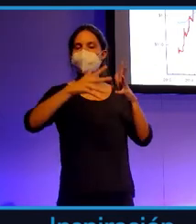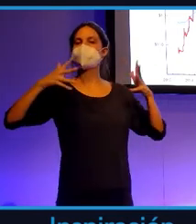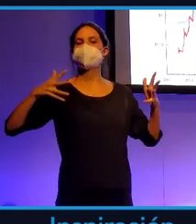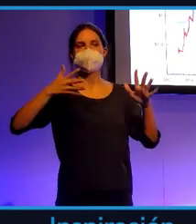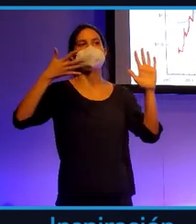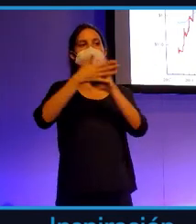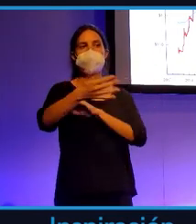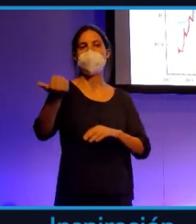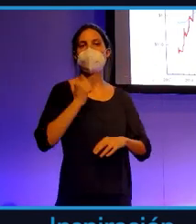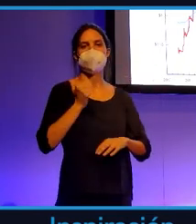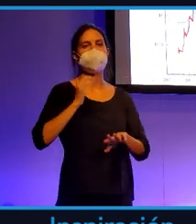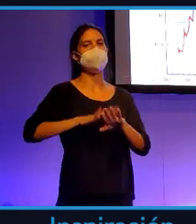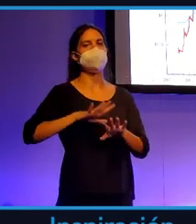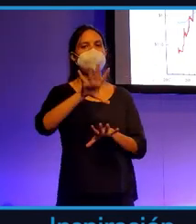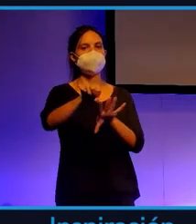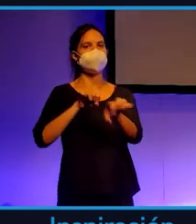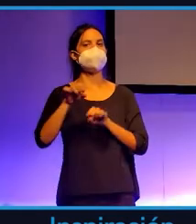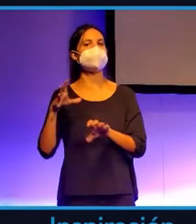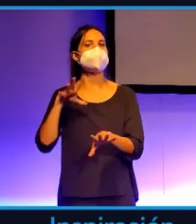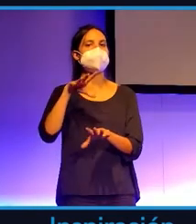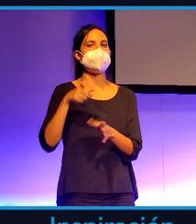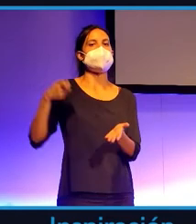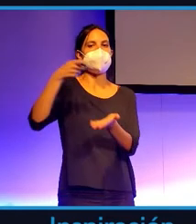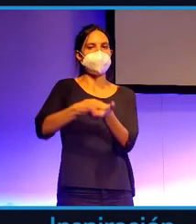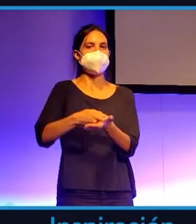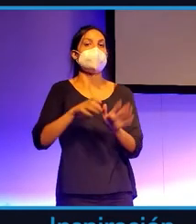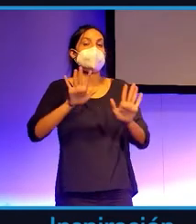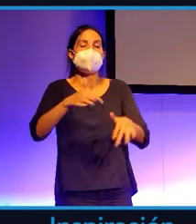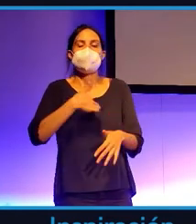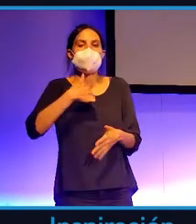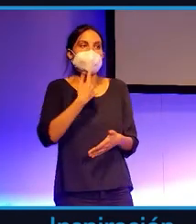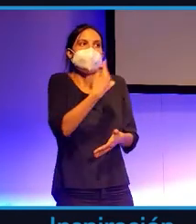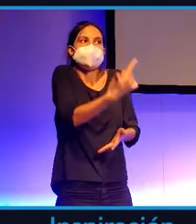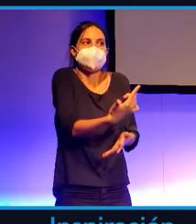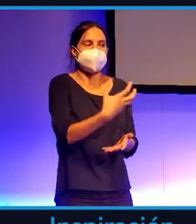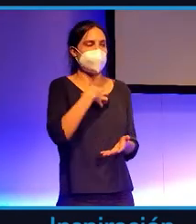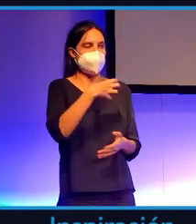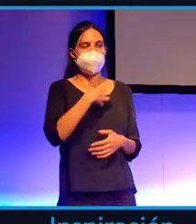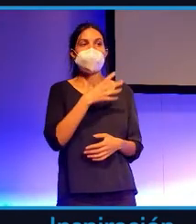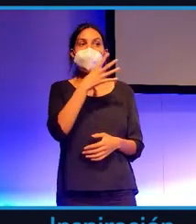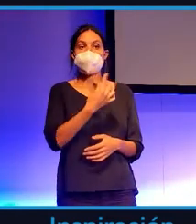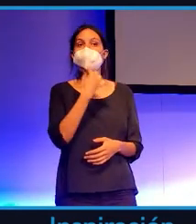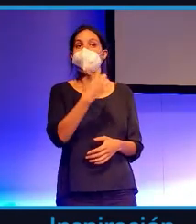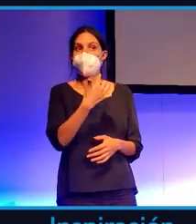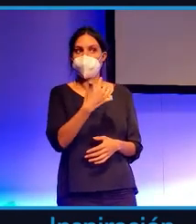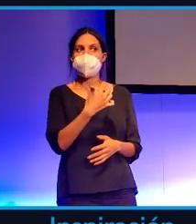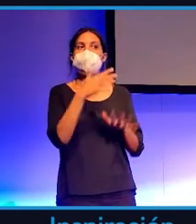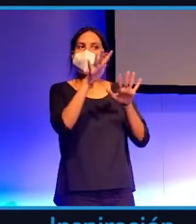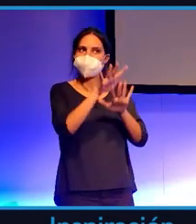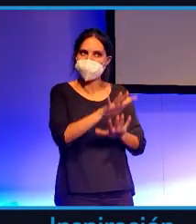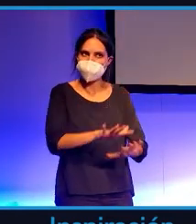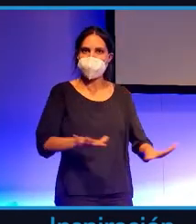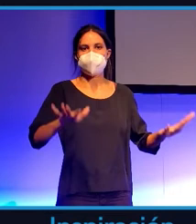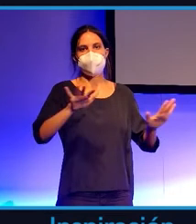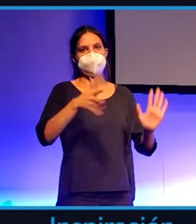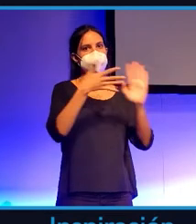oportunidad de inversión que son cosas que no puedo decir. Por eso digo que hay que ir muy despacio, que nadie haga ninguna locura invirtiendo